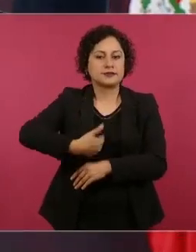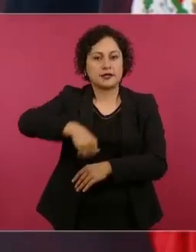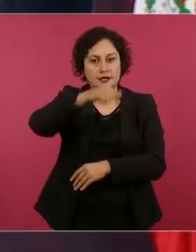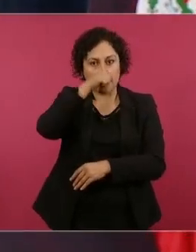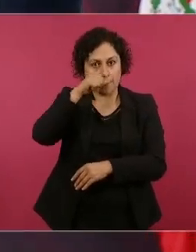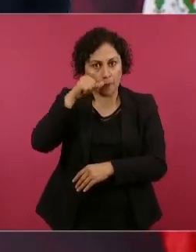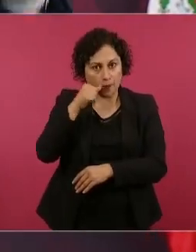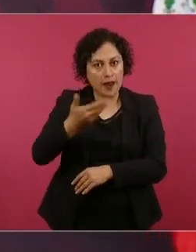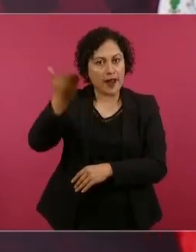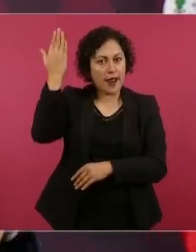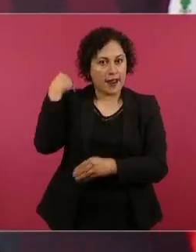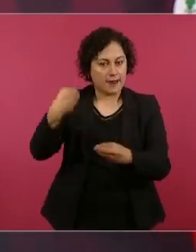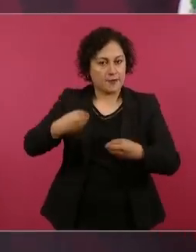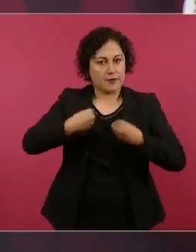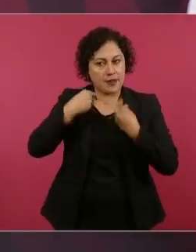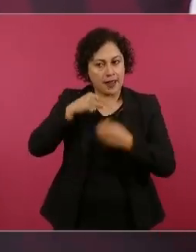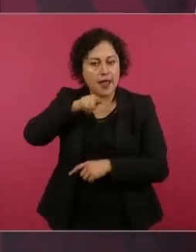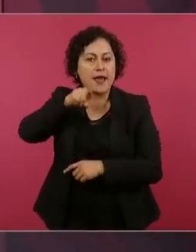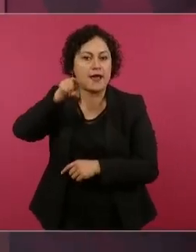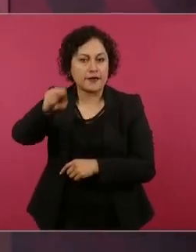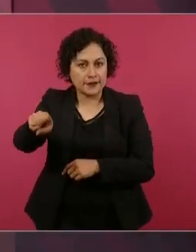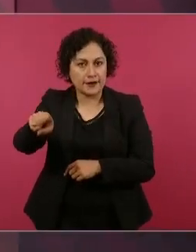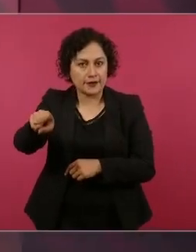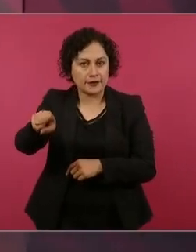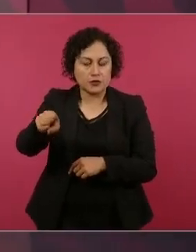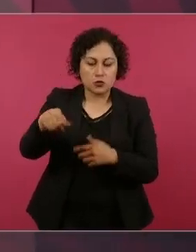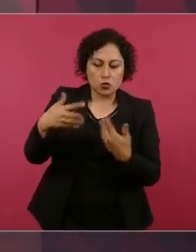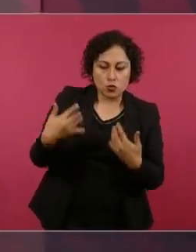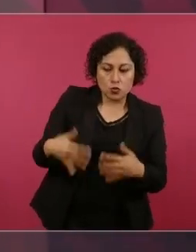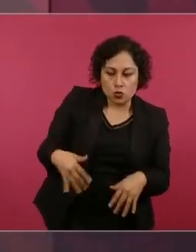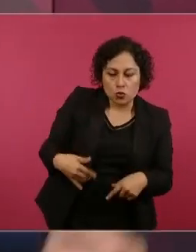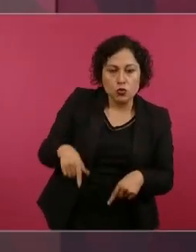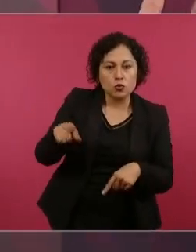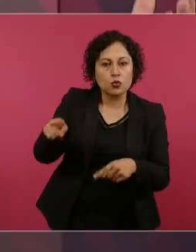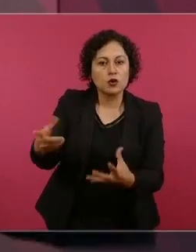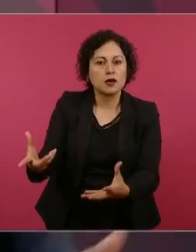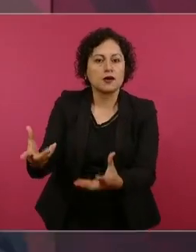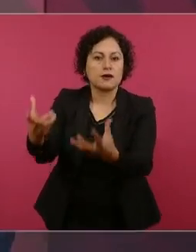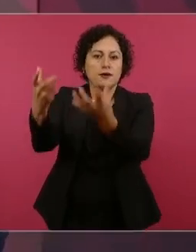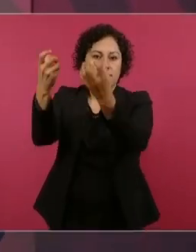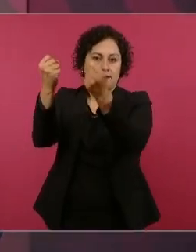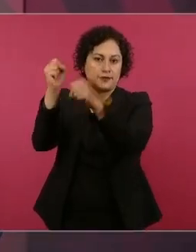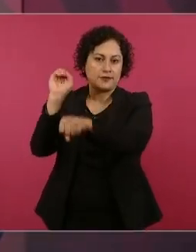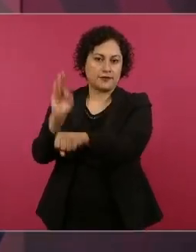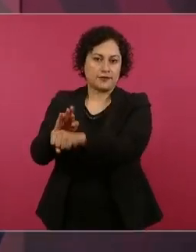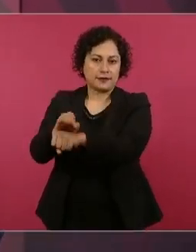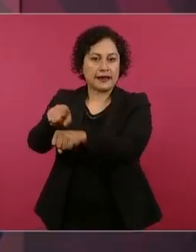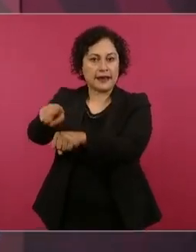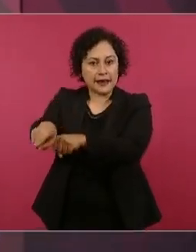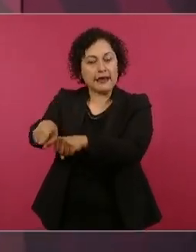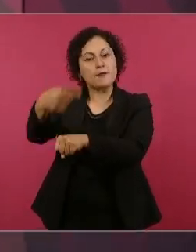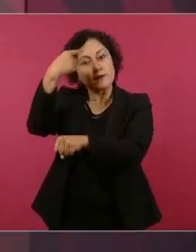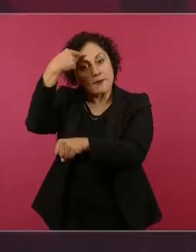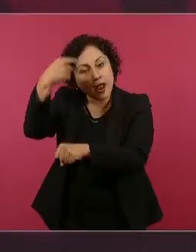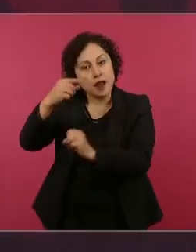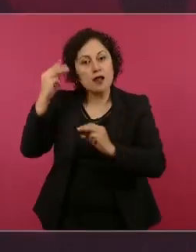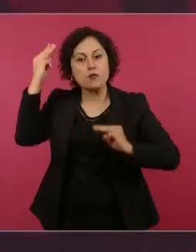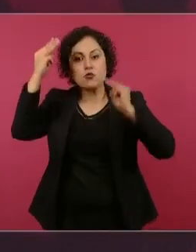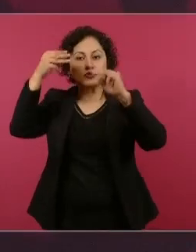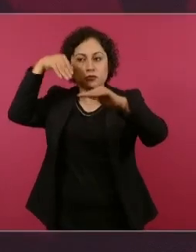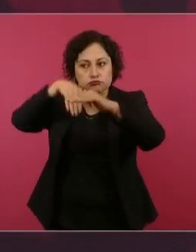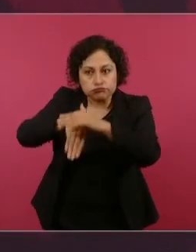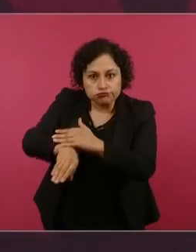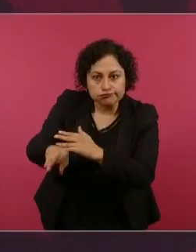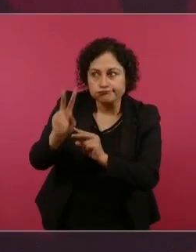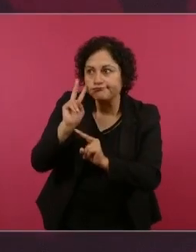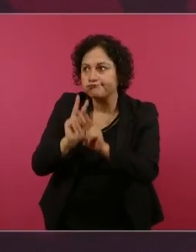se está convirtiendo en un museo. Y vamos a inaugurar también en agosto